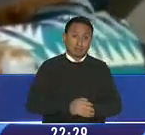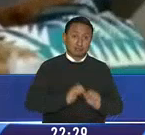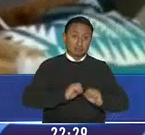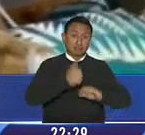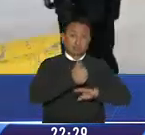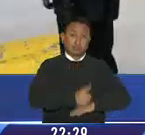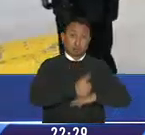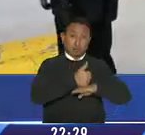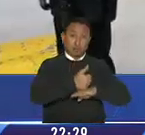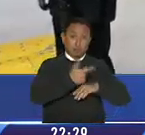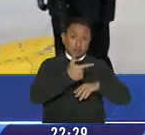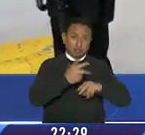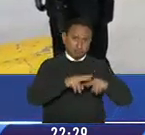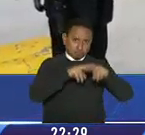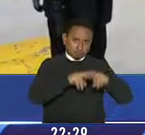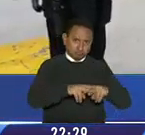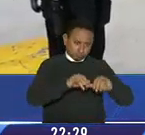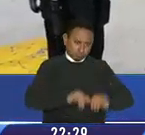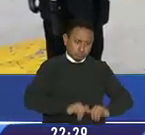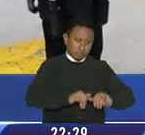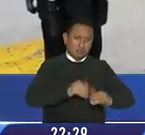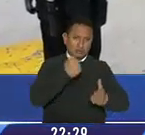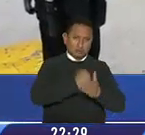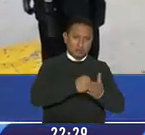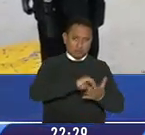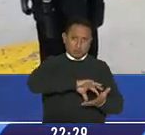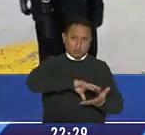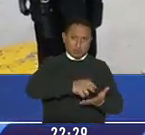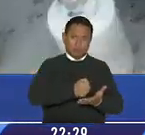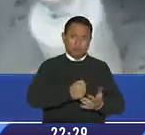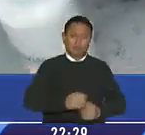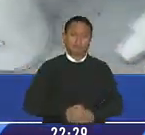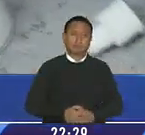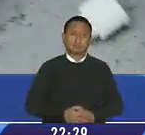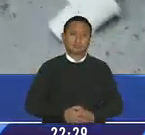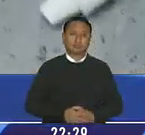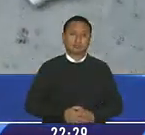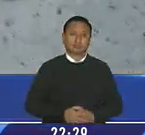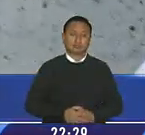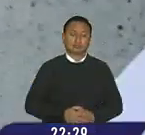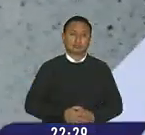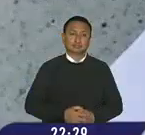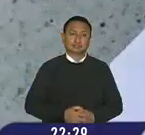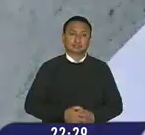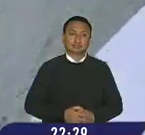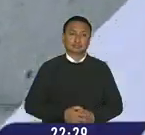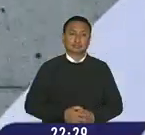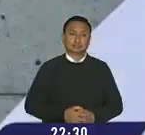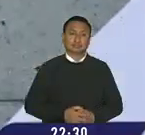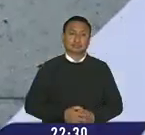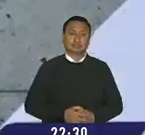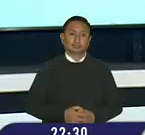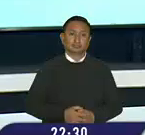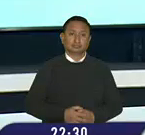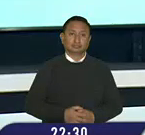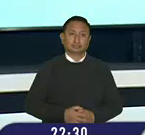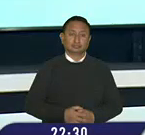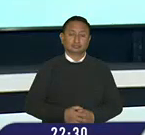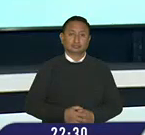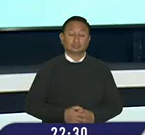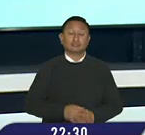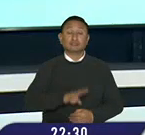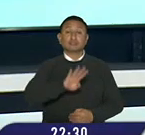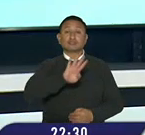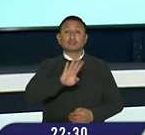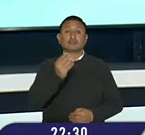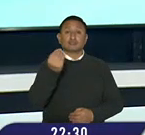autoridades se mantienen firmes en su lucha contra los ilícitos informó Marilyn Jaramillo cuatro